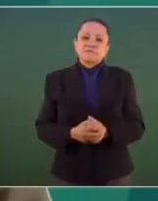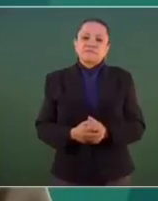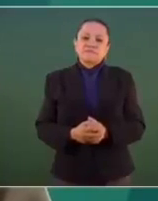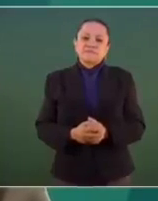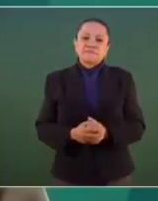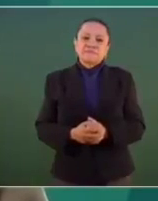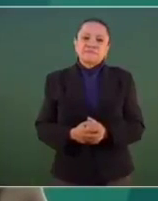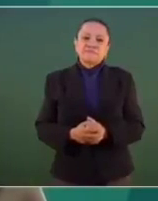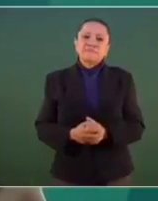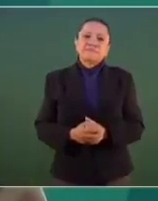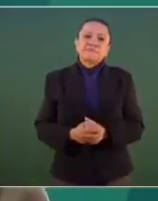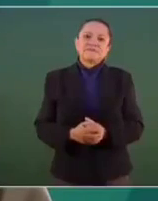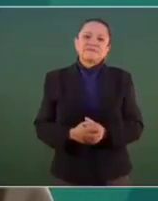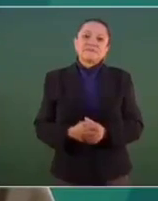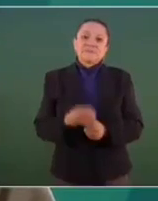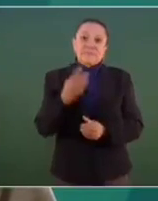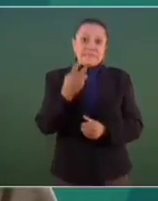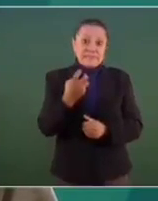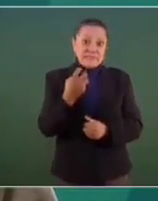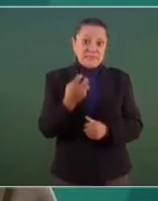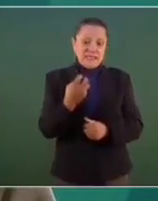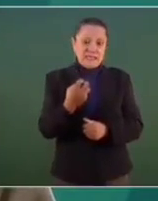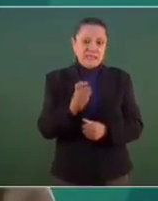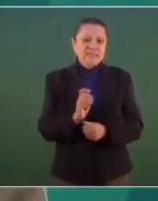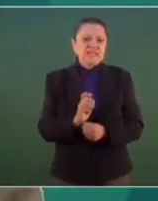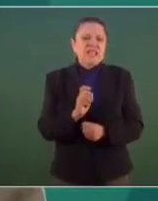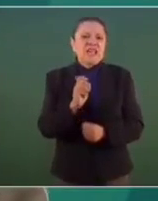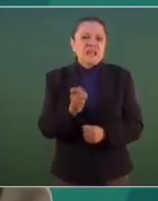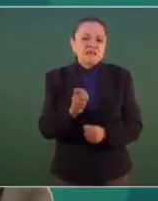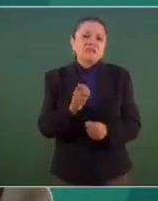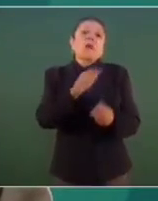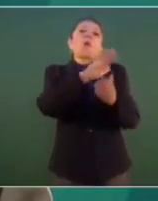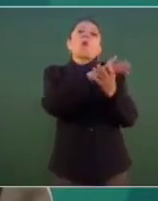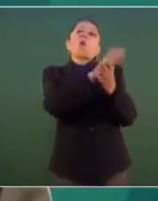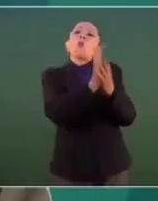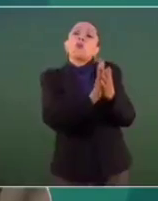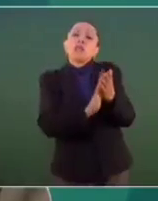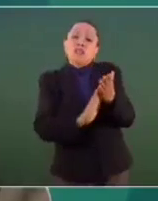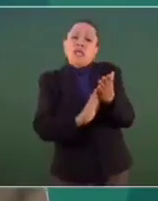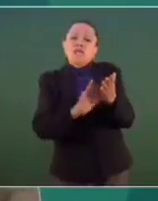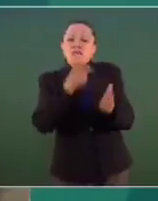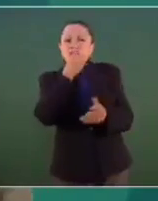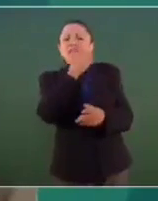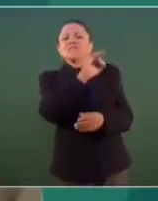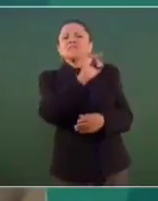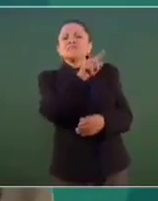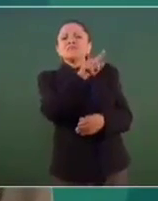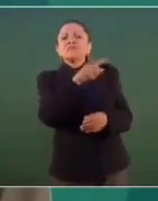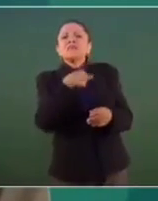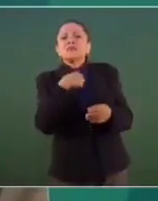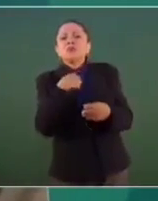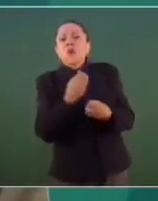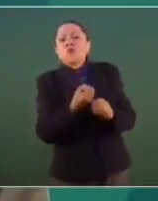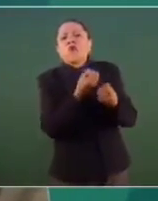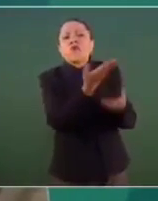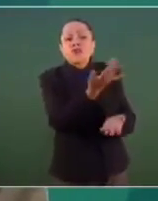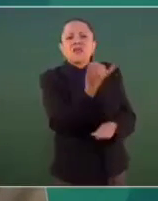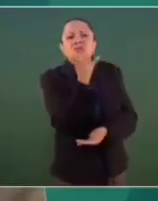Y es un acto de humildad ofrecer perdón,